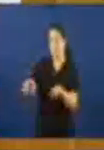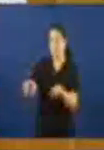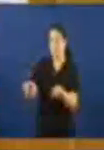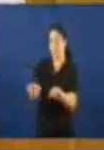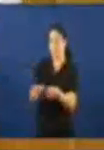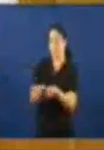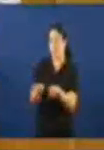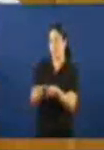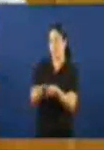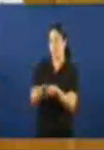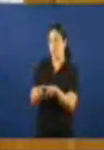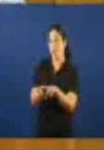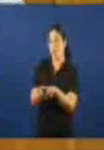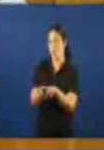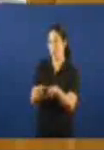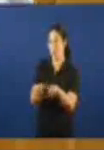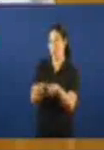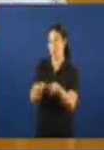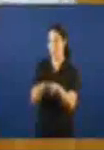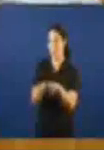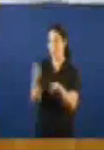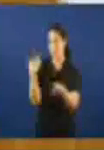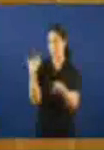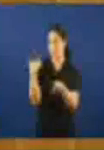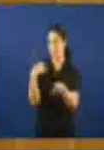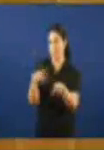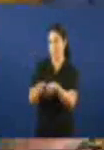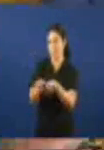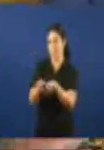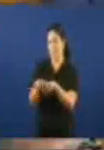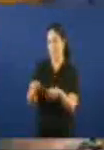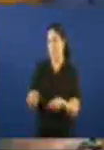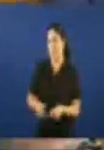van a acabar como eses cipallos como en queimadas. Moitas gracias.